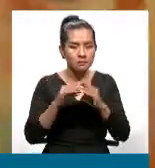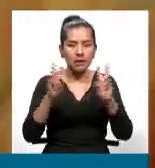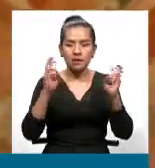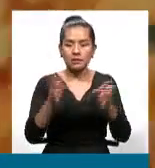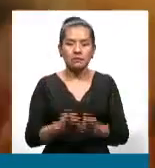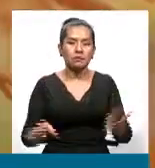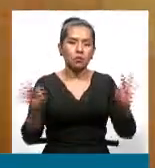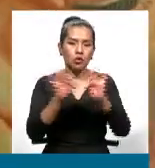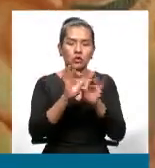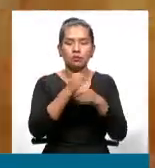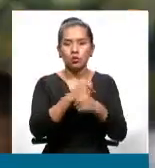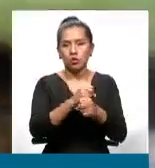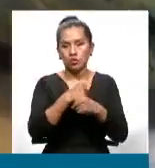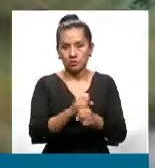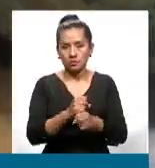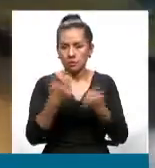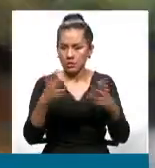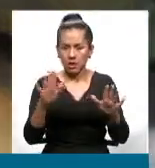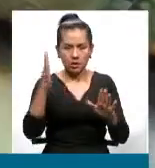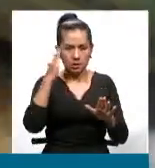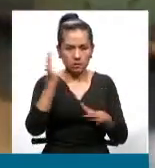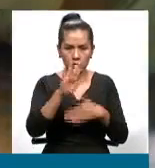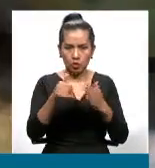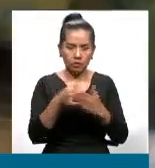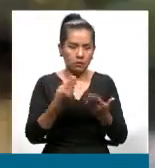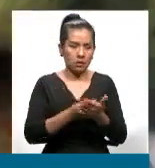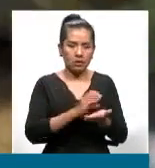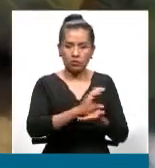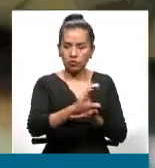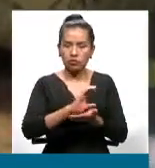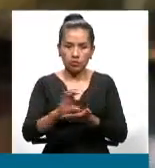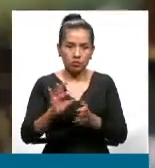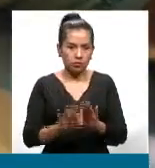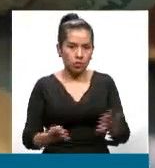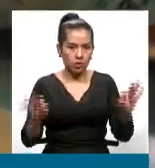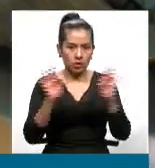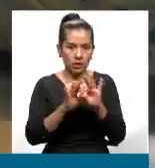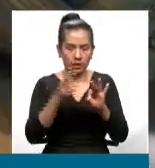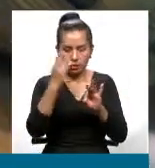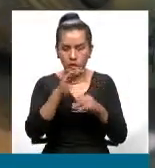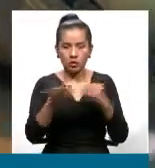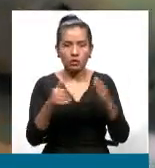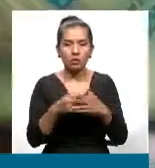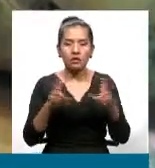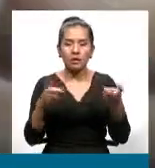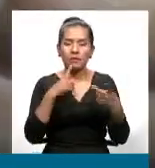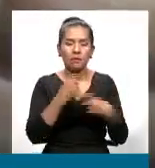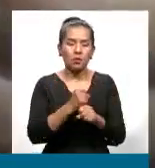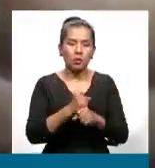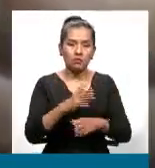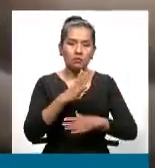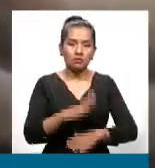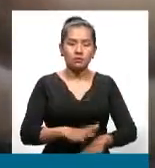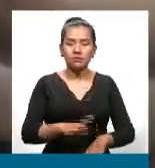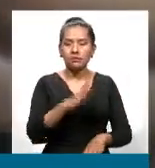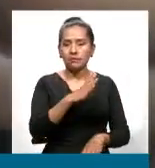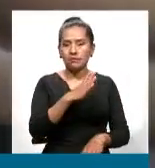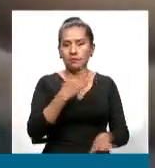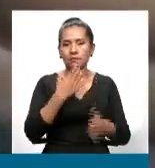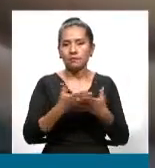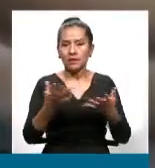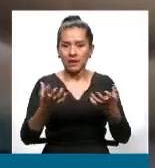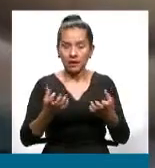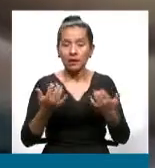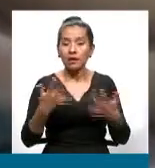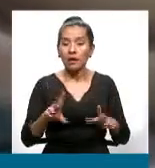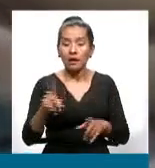¿no? Sabemos que hay diferentes tipos de inversión, pero en esta gestión se va a apostar más por la inversión productiva porque vemos que es necesario